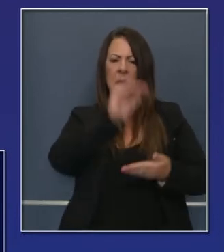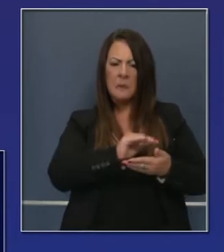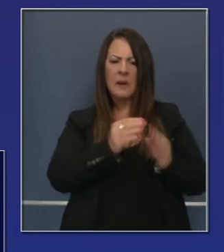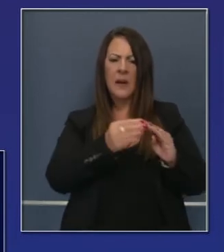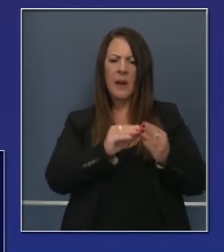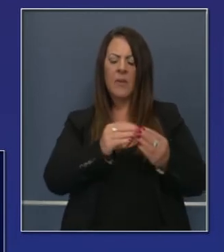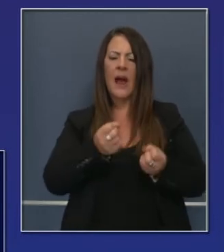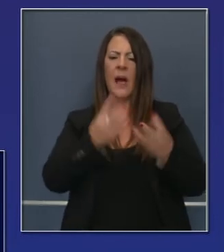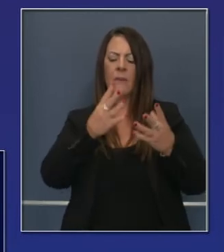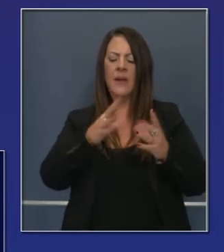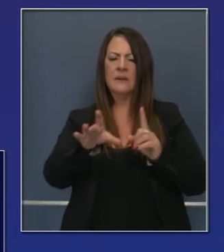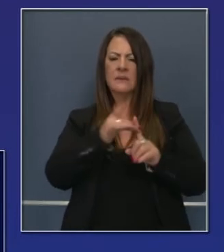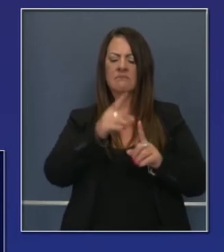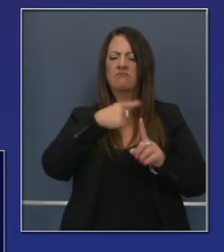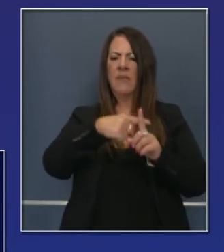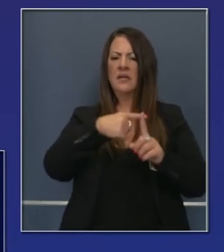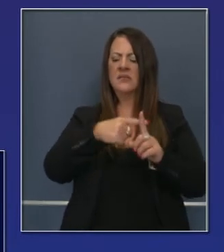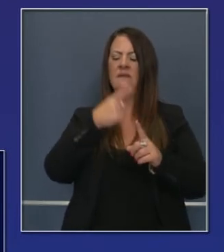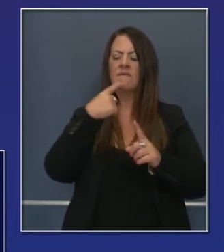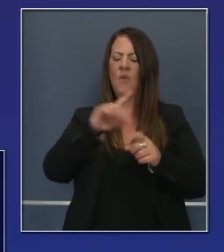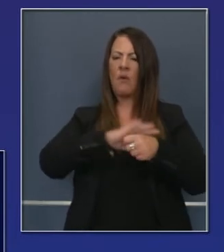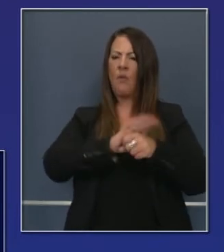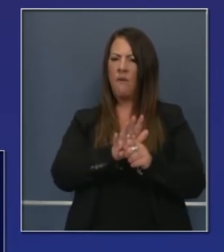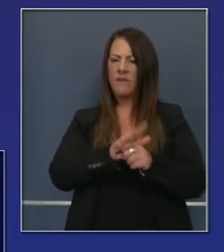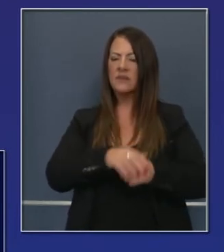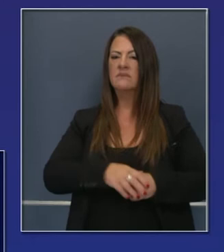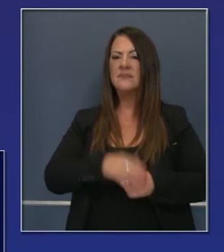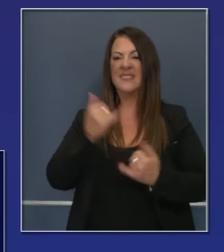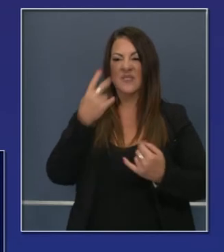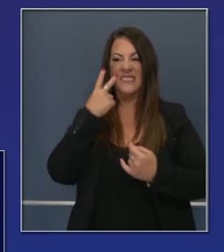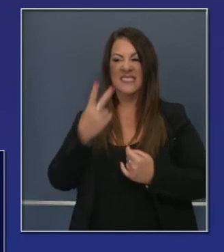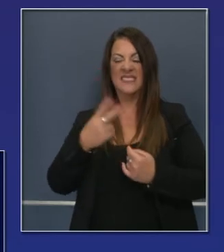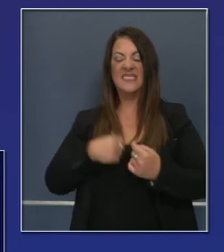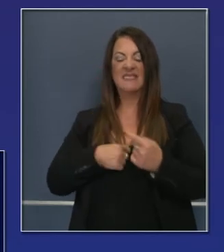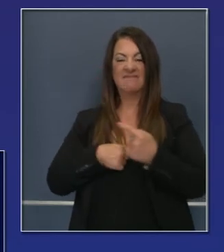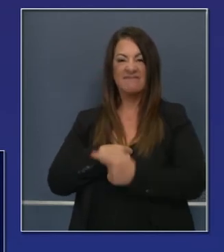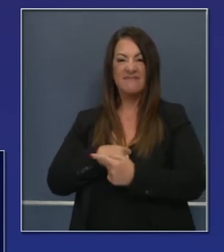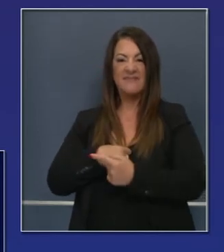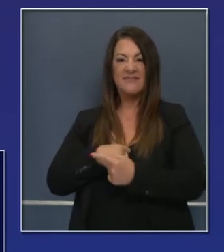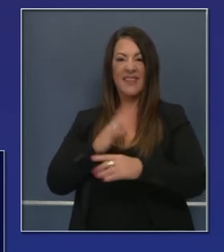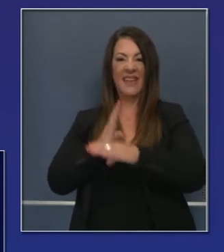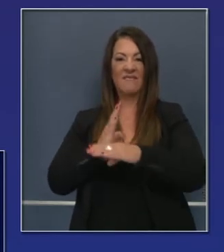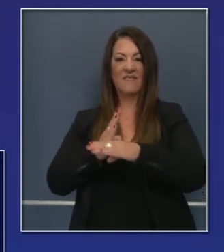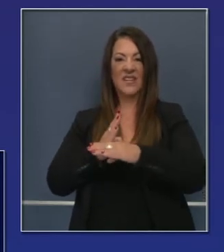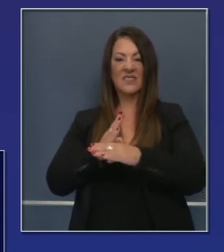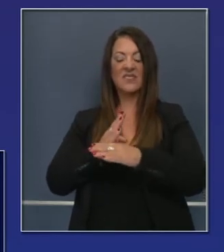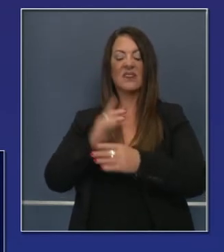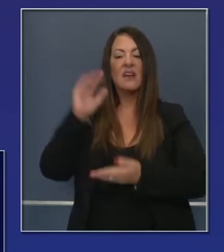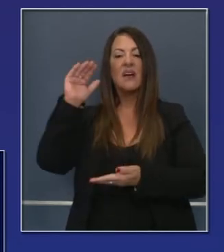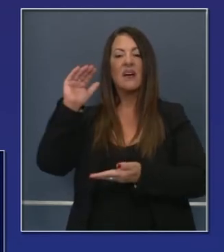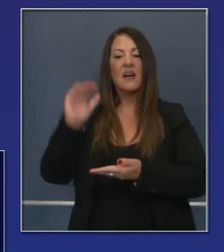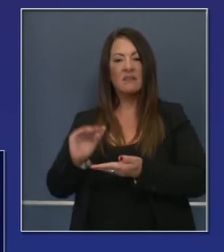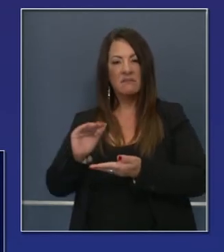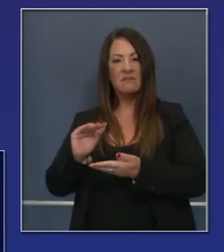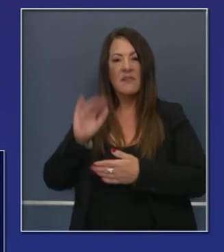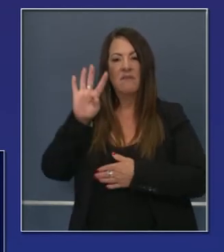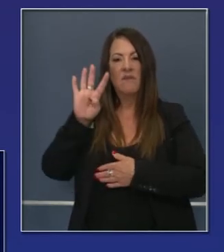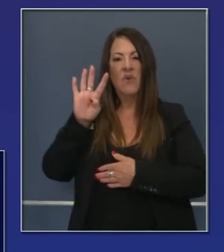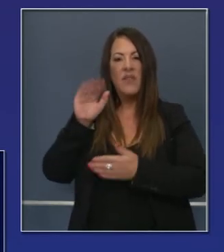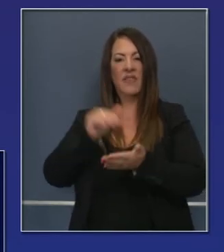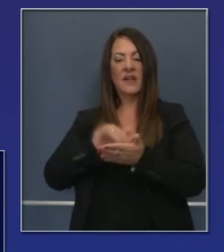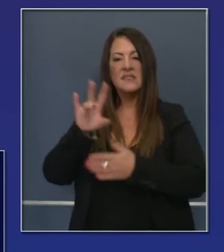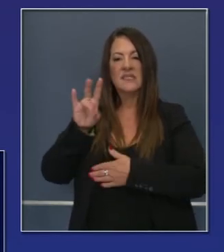en la tasa de catorce días y también de siete días. Como pueden ver, el promedio de siete días ha bajado a cuatro mil setecientos